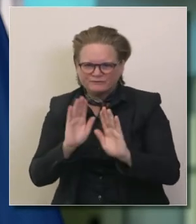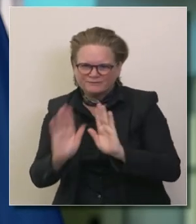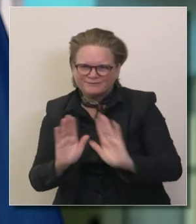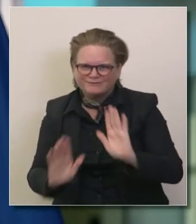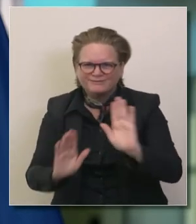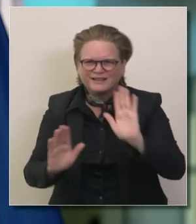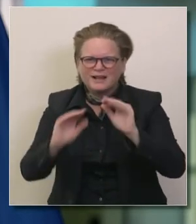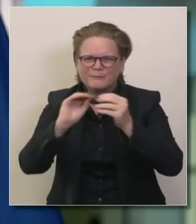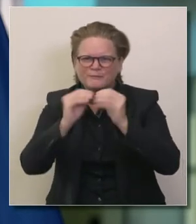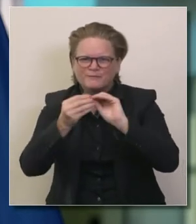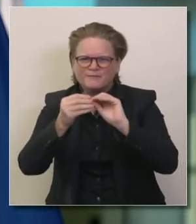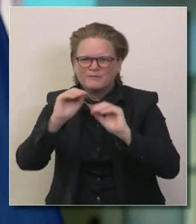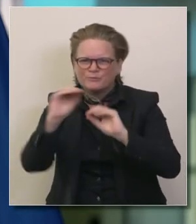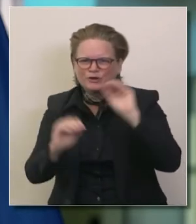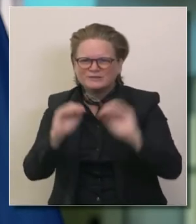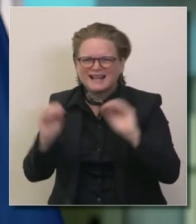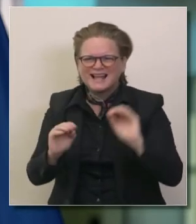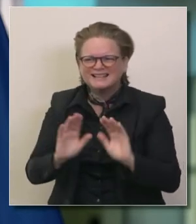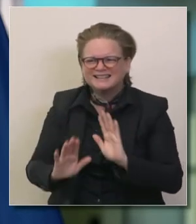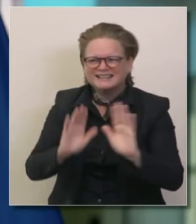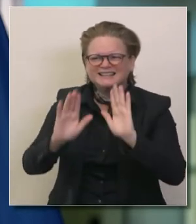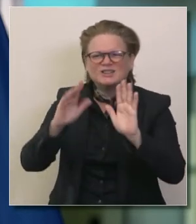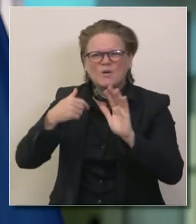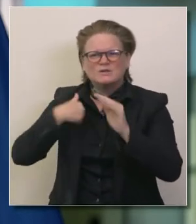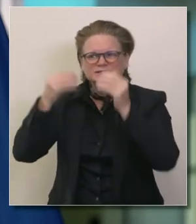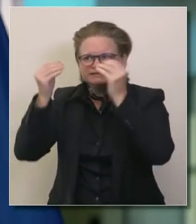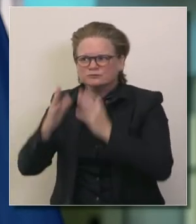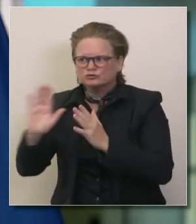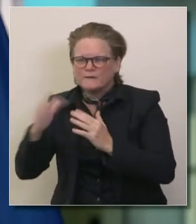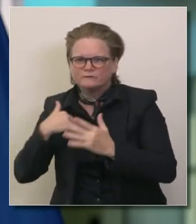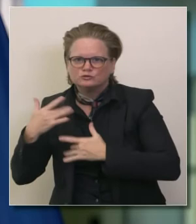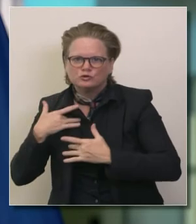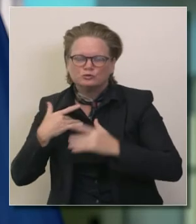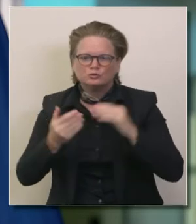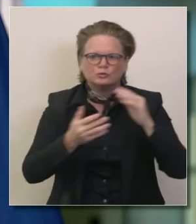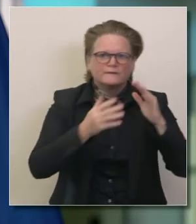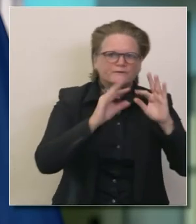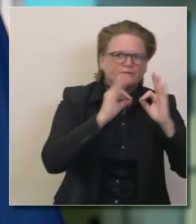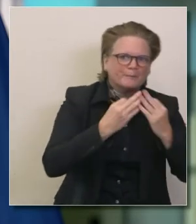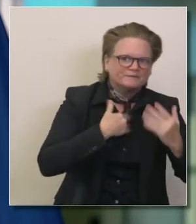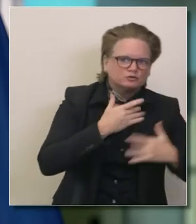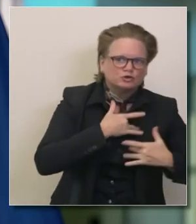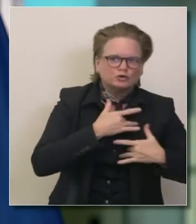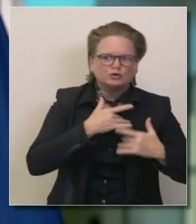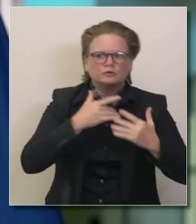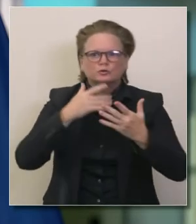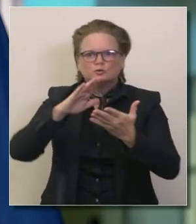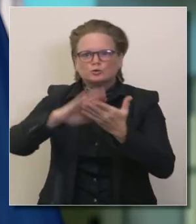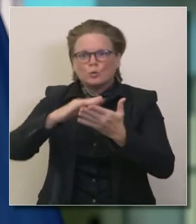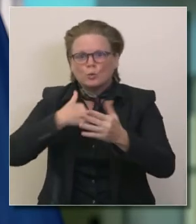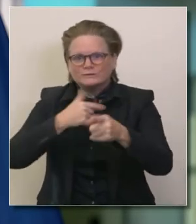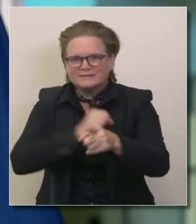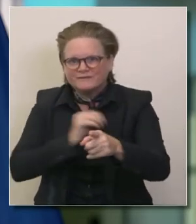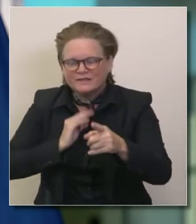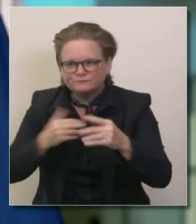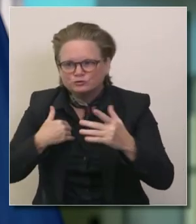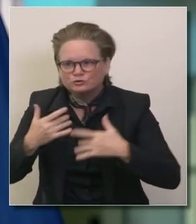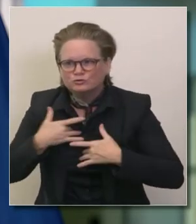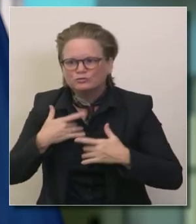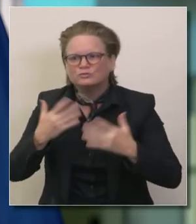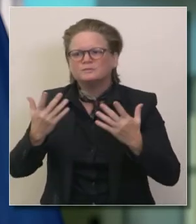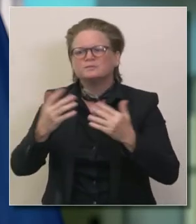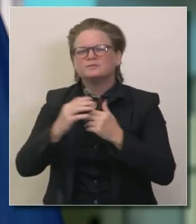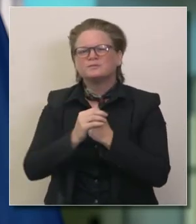padres yo soy padre tengo cuatro hijos jóvenes el más joven de cuatro el mayor de 11 años de edad como padre cuando uno